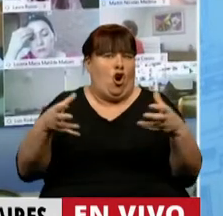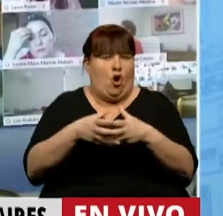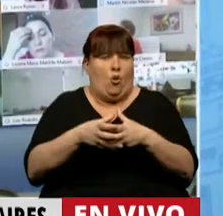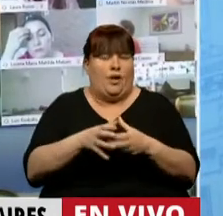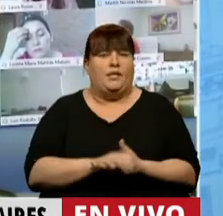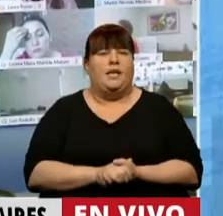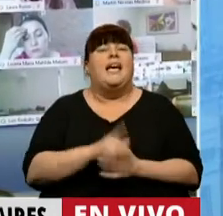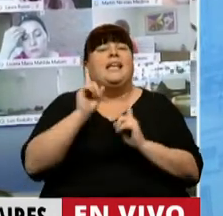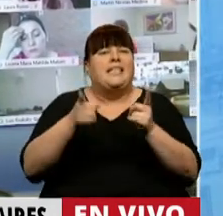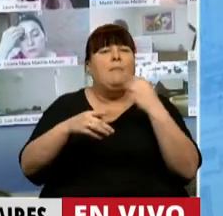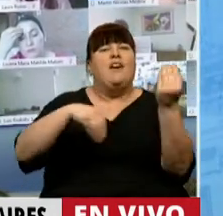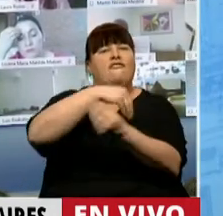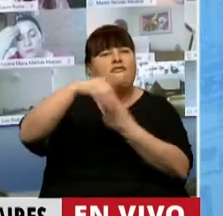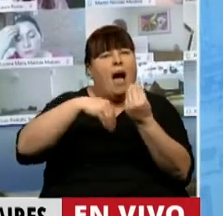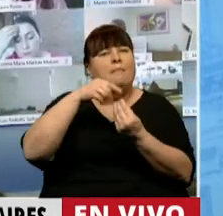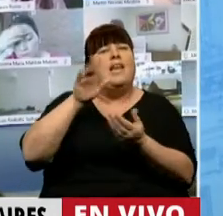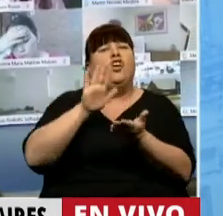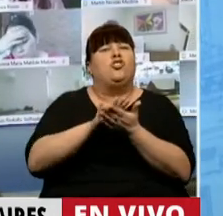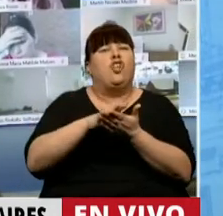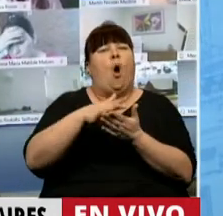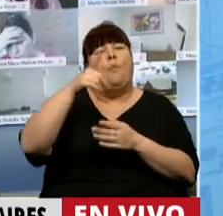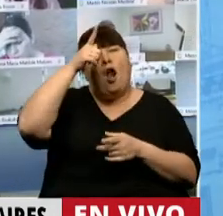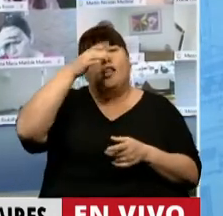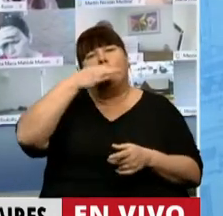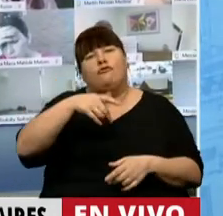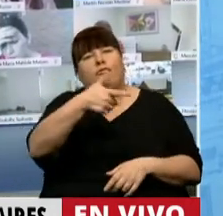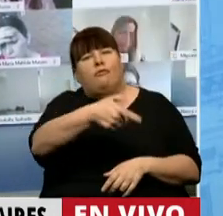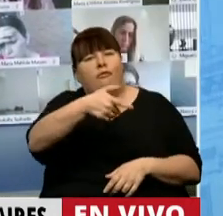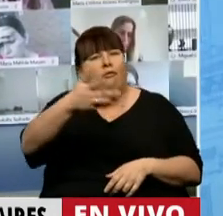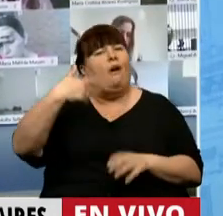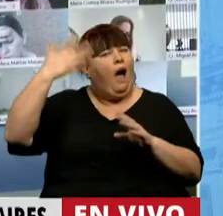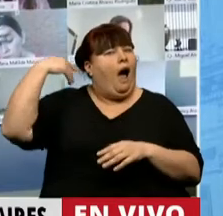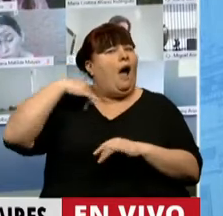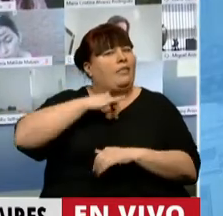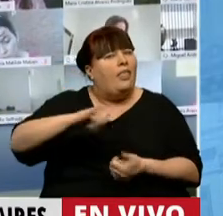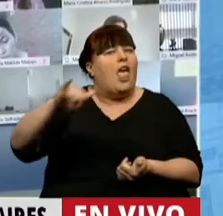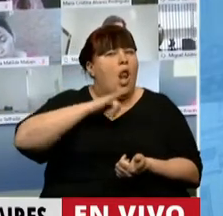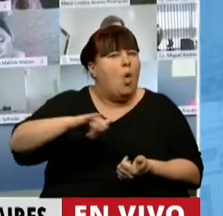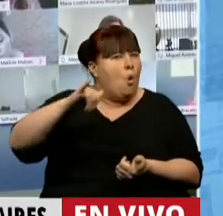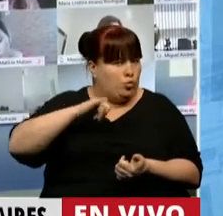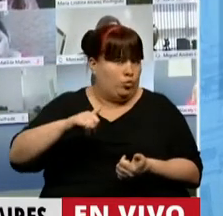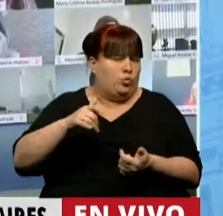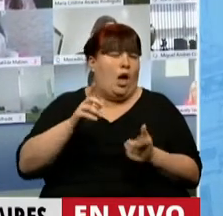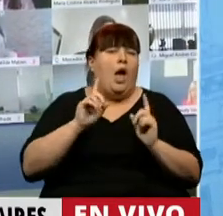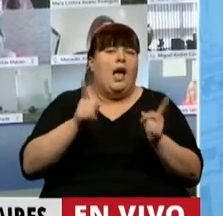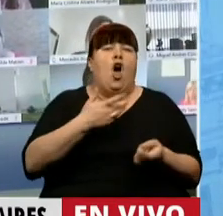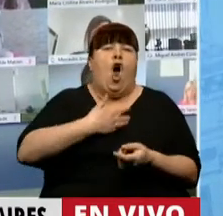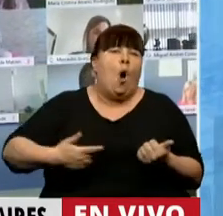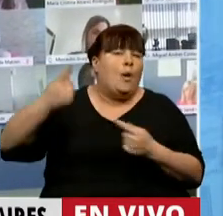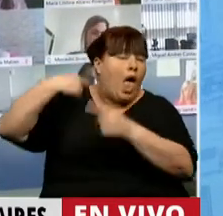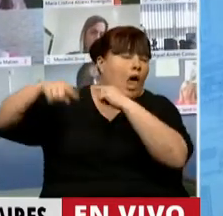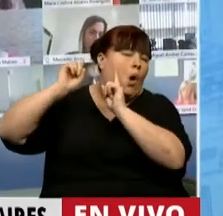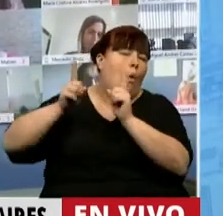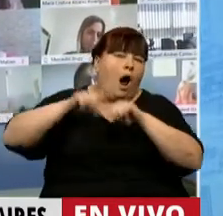y a los familiares de los casos de gatillo fácil que venimos denunciando, por supuesto, gobierno tras